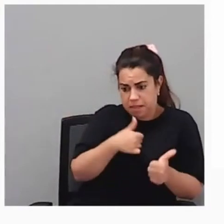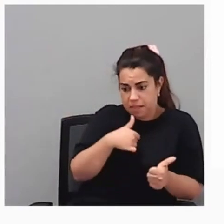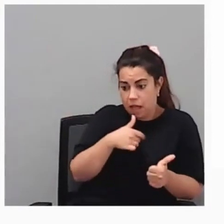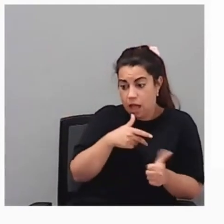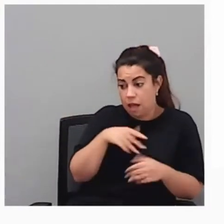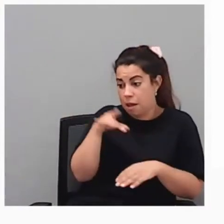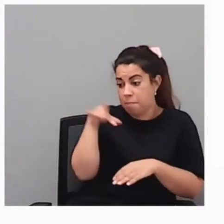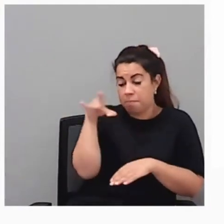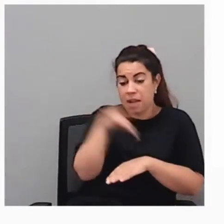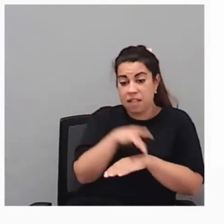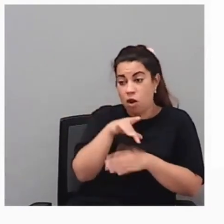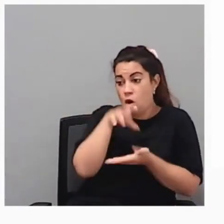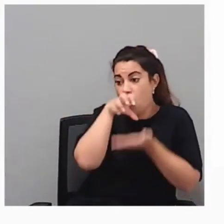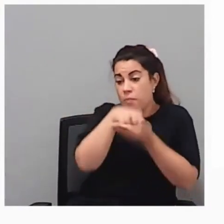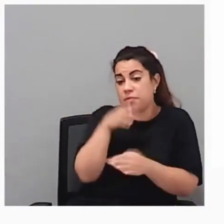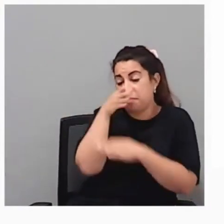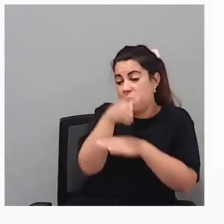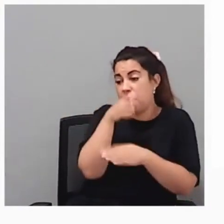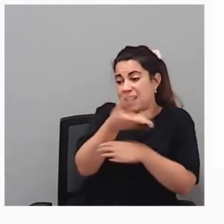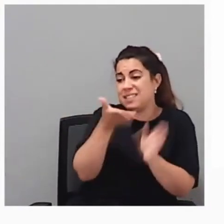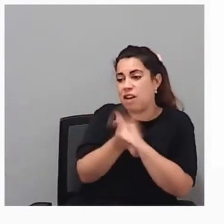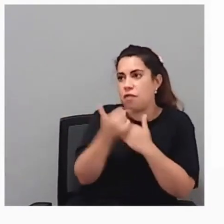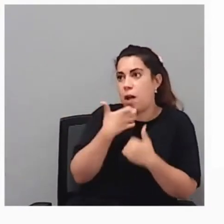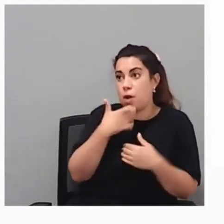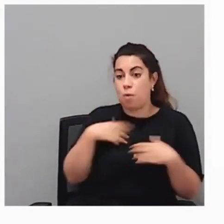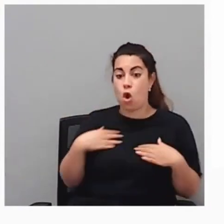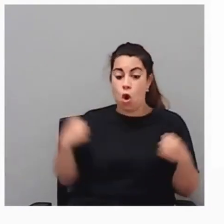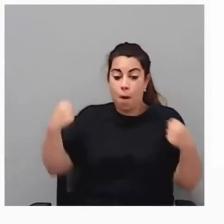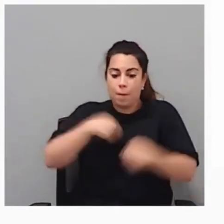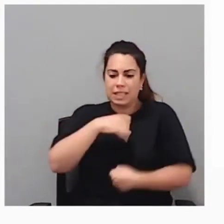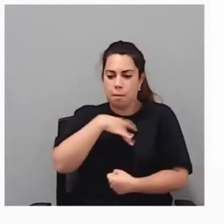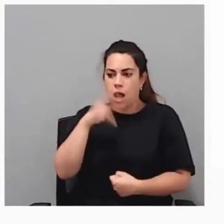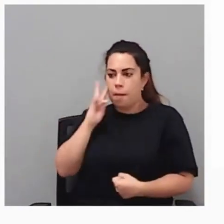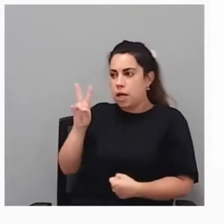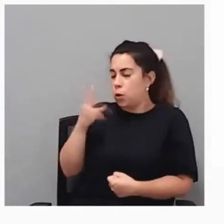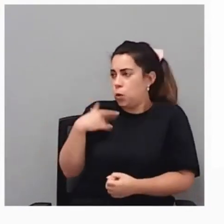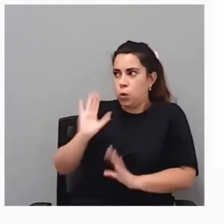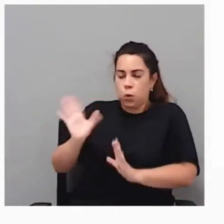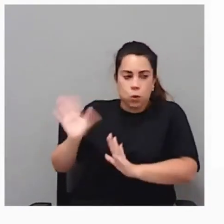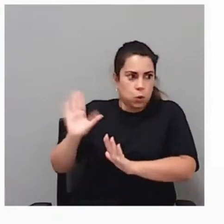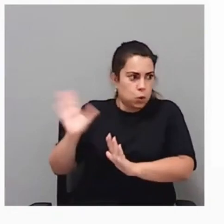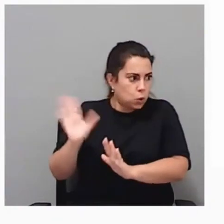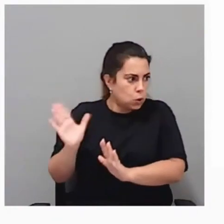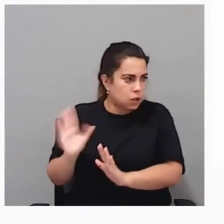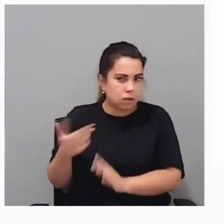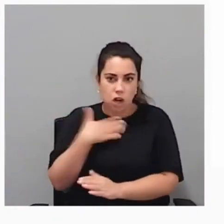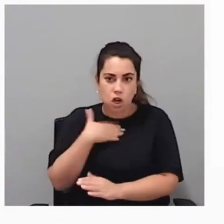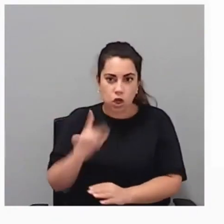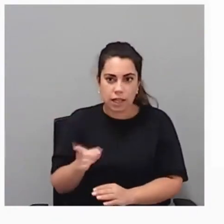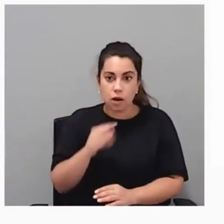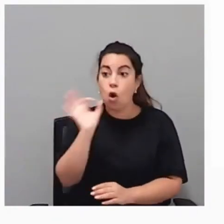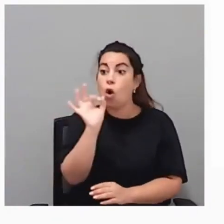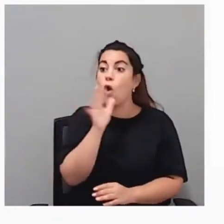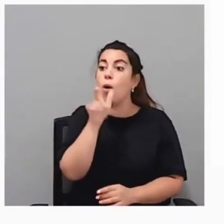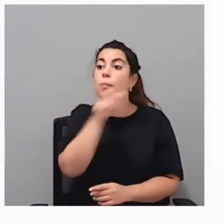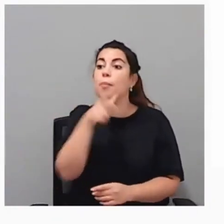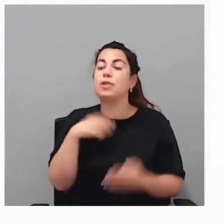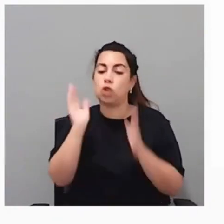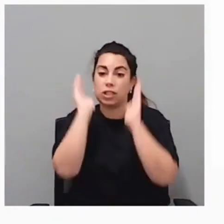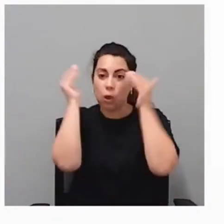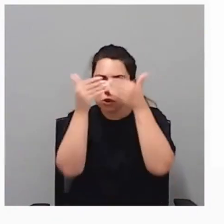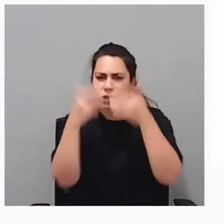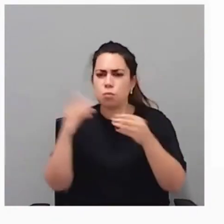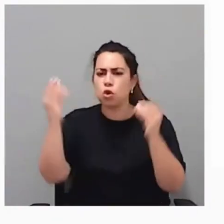bueno, pues les produce un rechazo y les crea cierta ansiedad. O personas con autismo, el tener mucha luz o